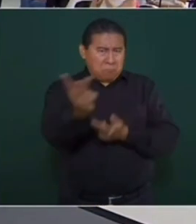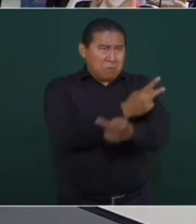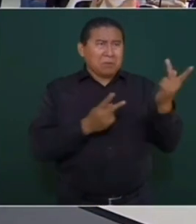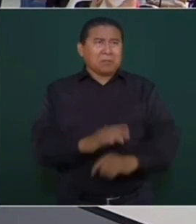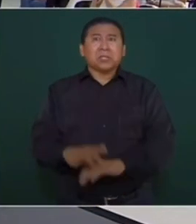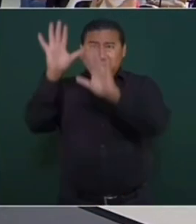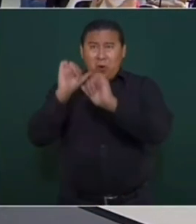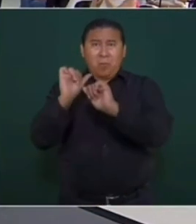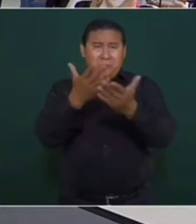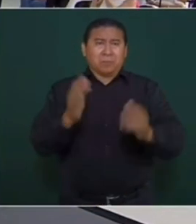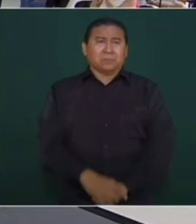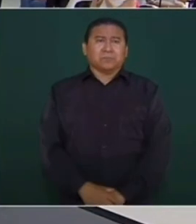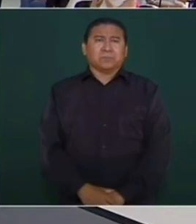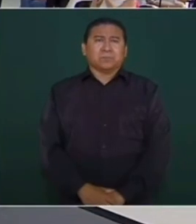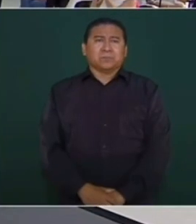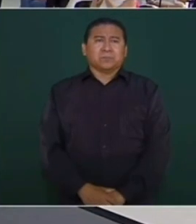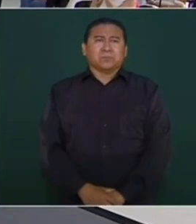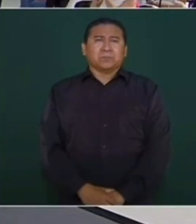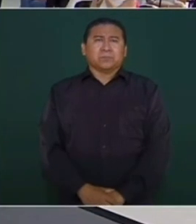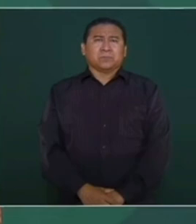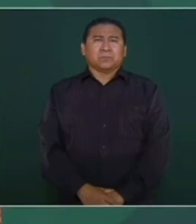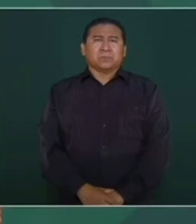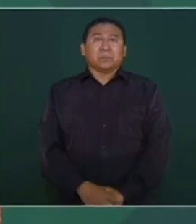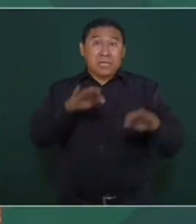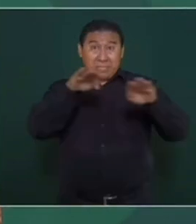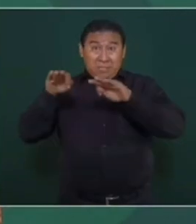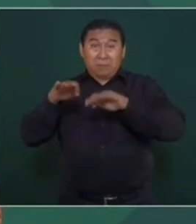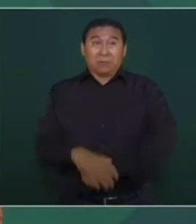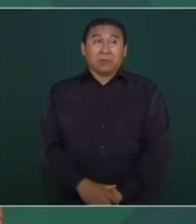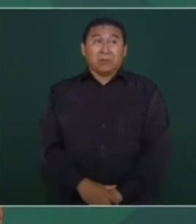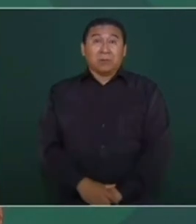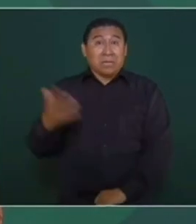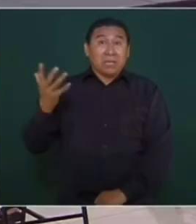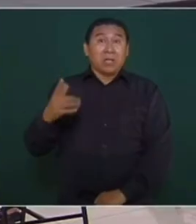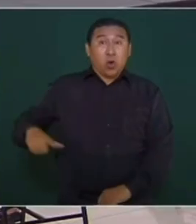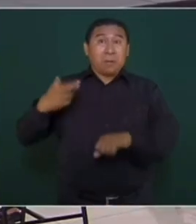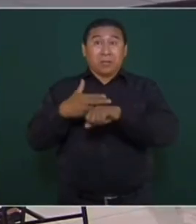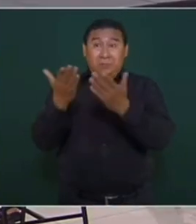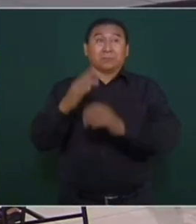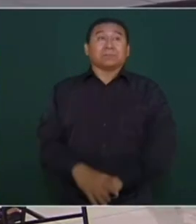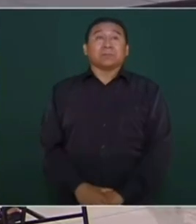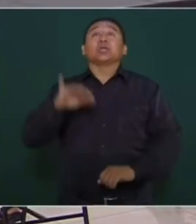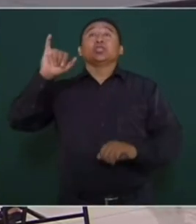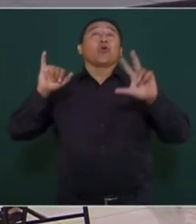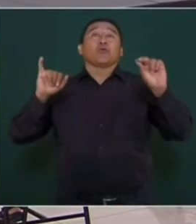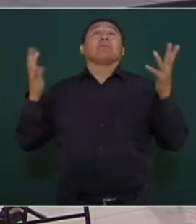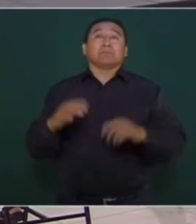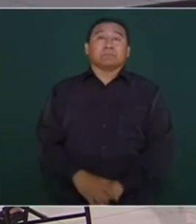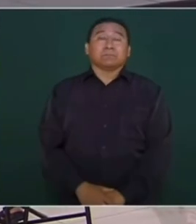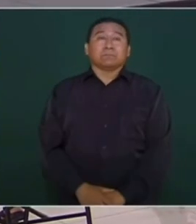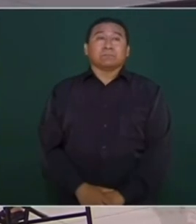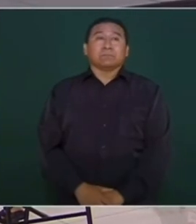¿Están de acuerdo en el trabajo que ha hecho el gobernador? ¿Sí o no?